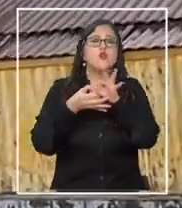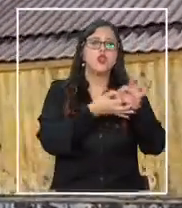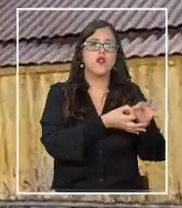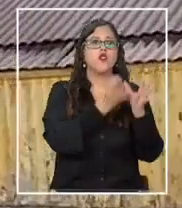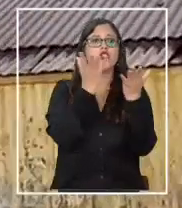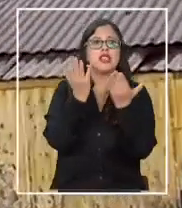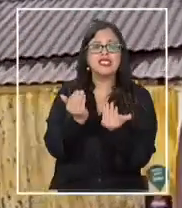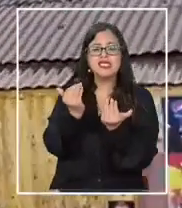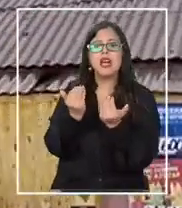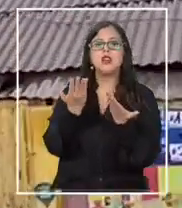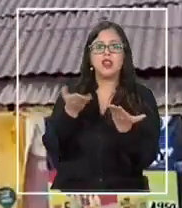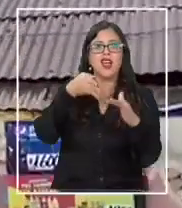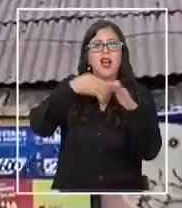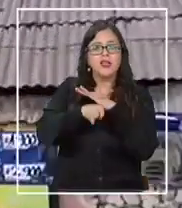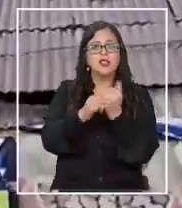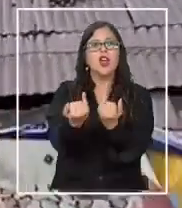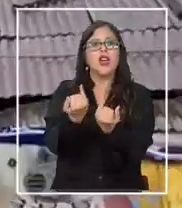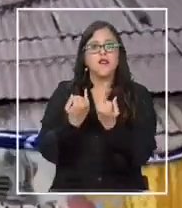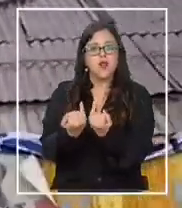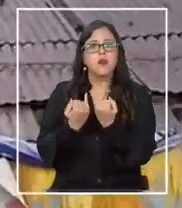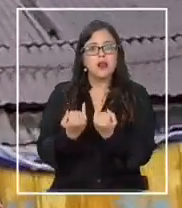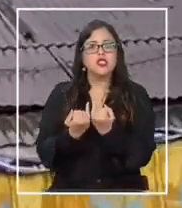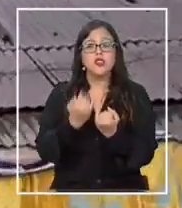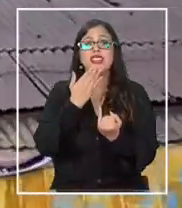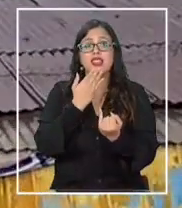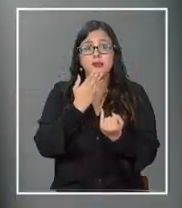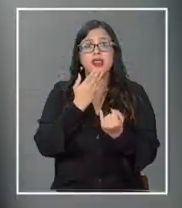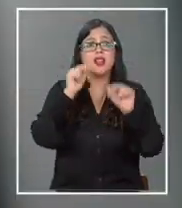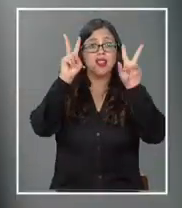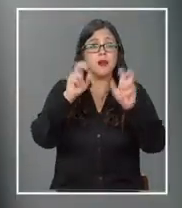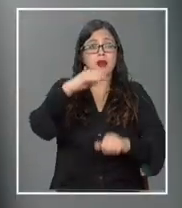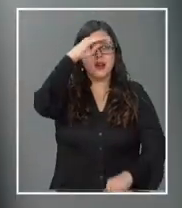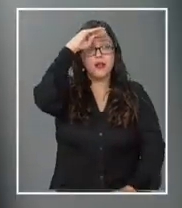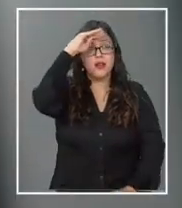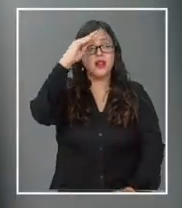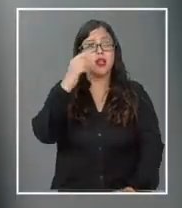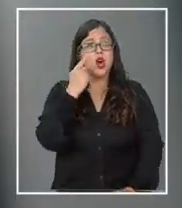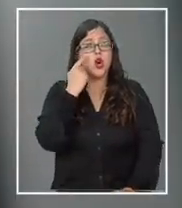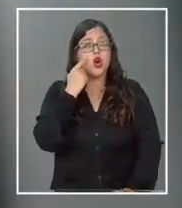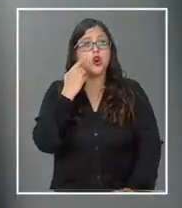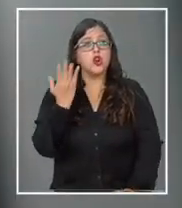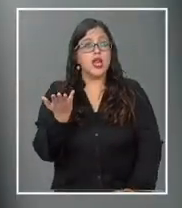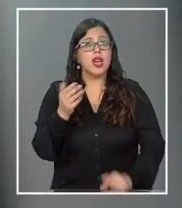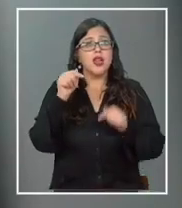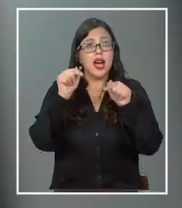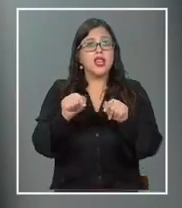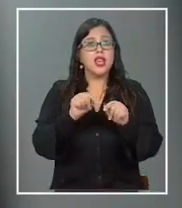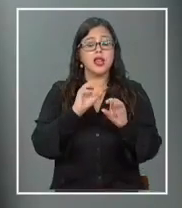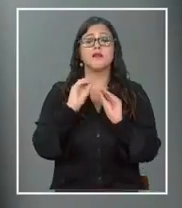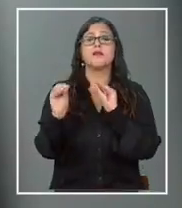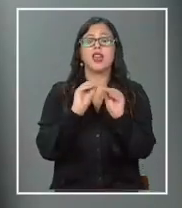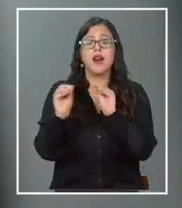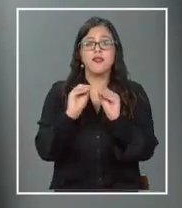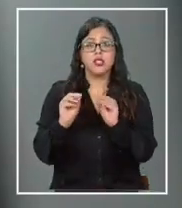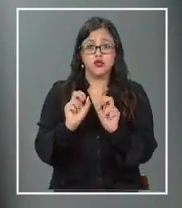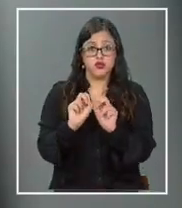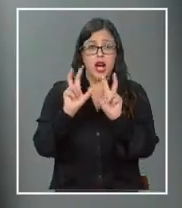necesario tener acceso a información y a recursos confiables. La Dirección Meteorológica de Chile emite un pronóstico estacional,